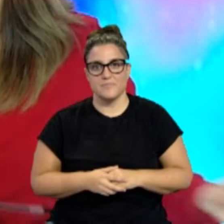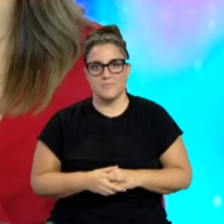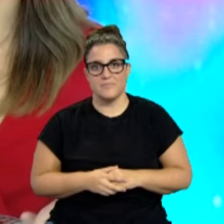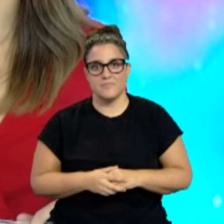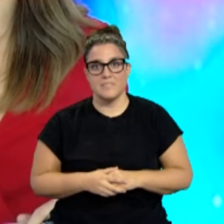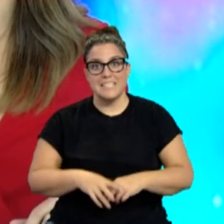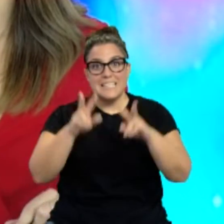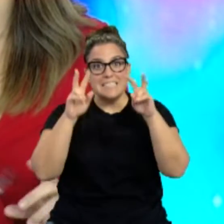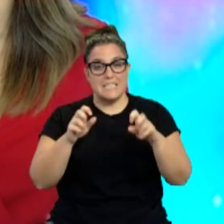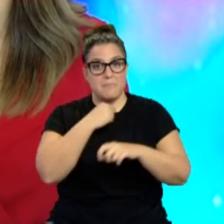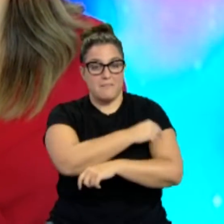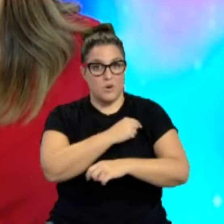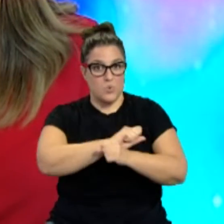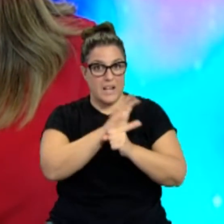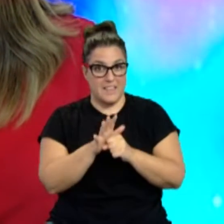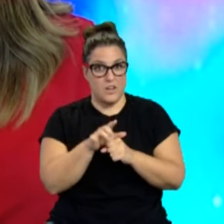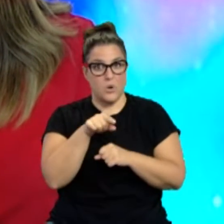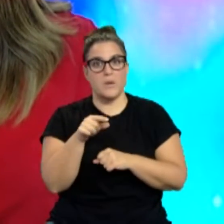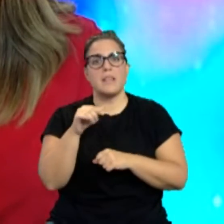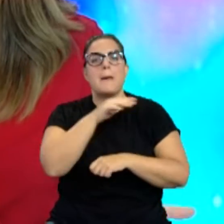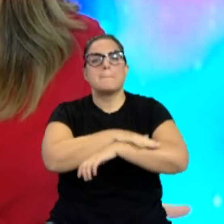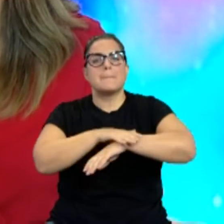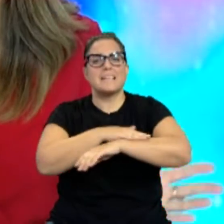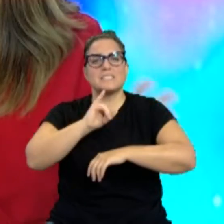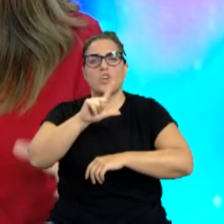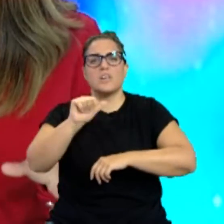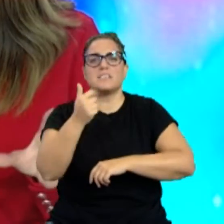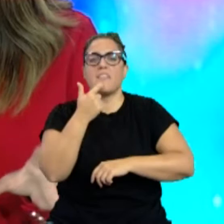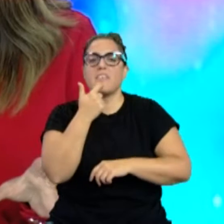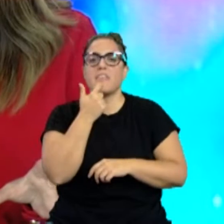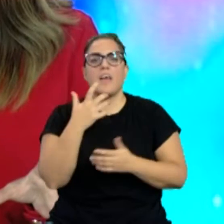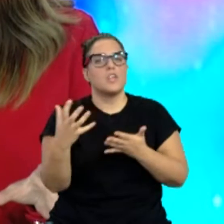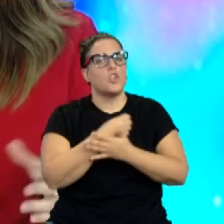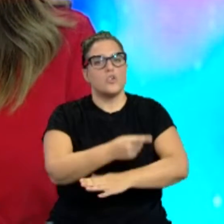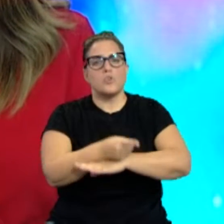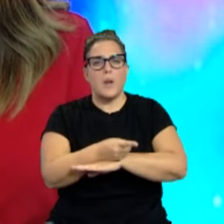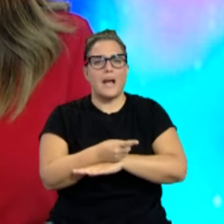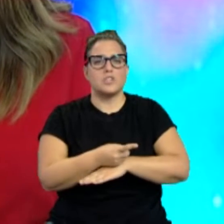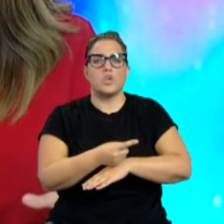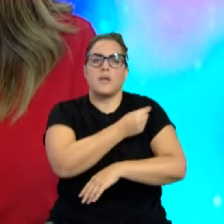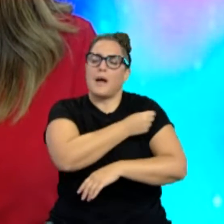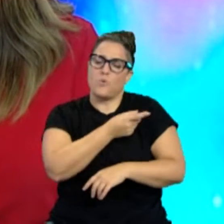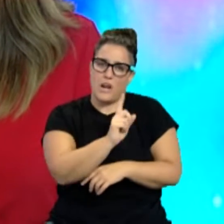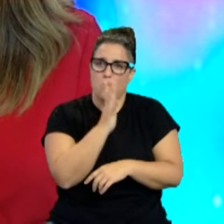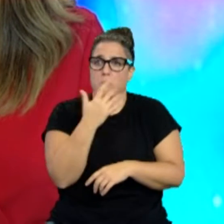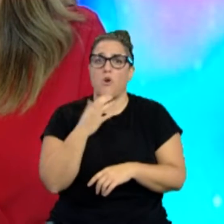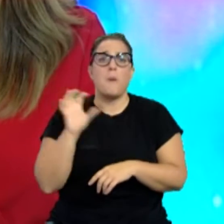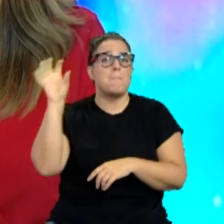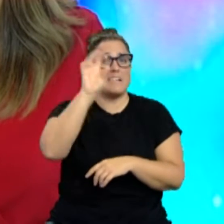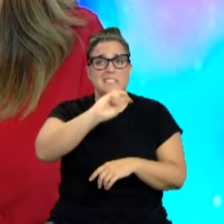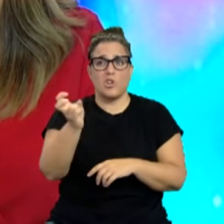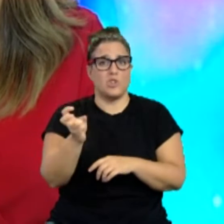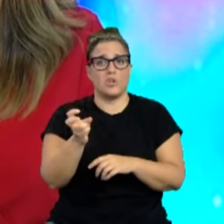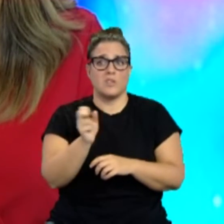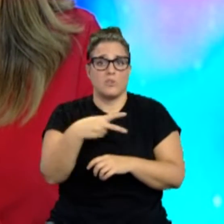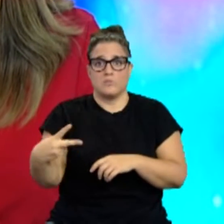Sobre la vacuna del COVID, el ministro Illa dice que los expertos no son partidarios de una vacunación obligatoria porque esta estrategia no ha dado resultados óptimos en otros